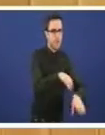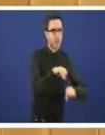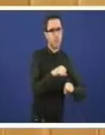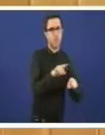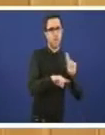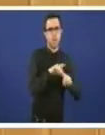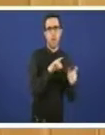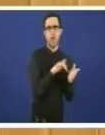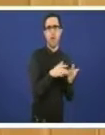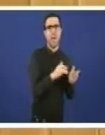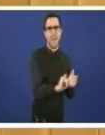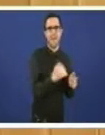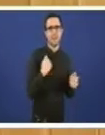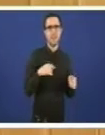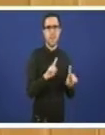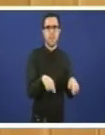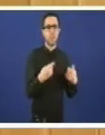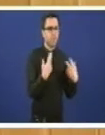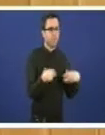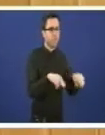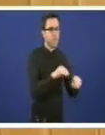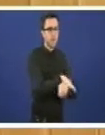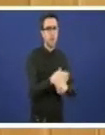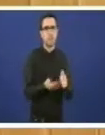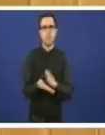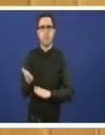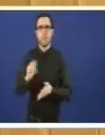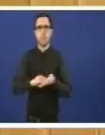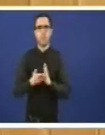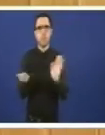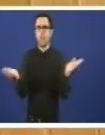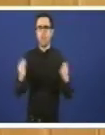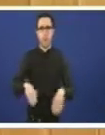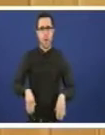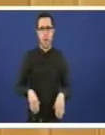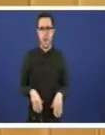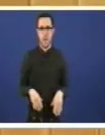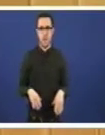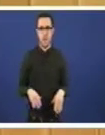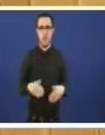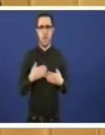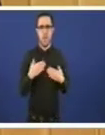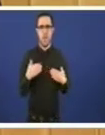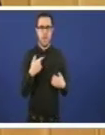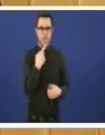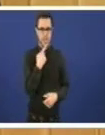de riso sin solucionar polo tanto señorías señorías